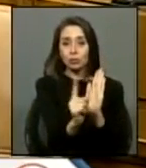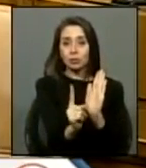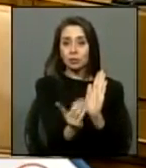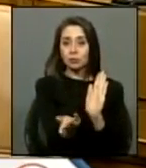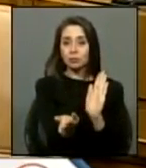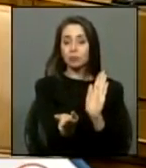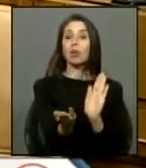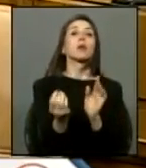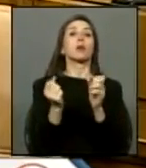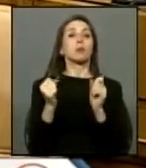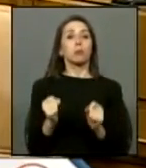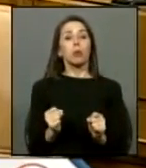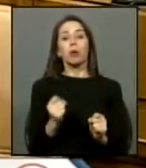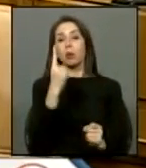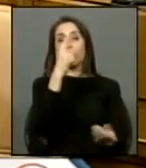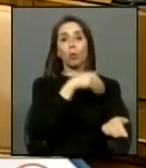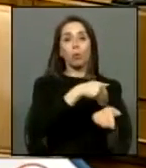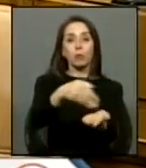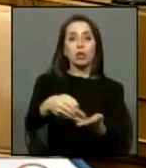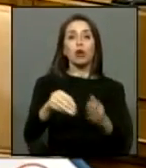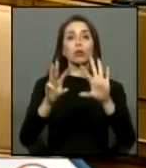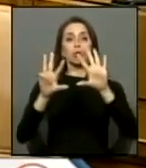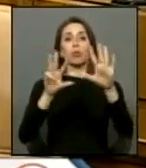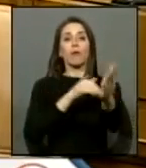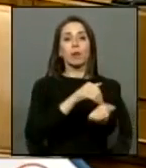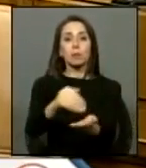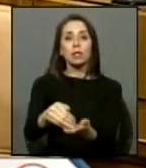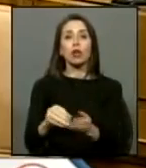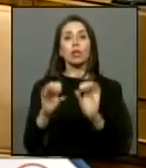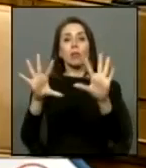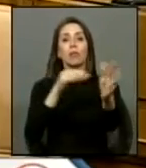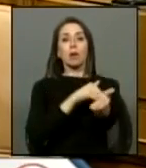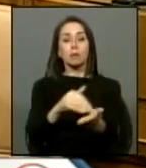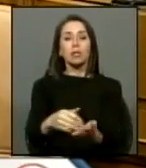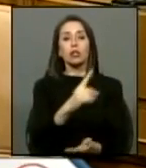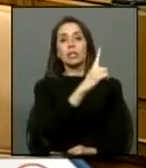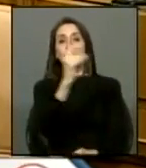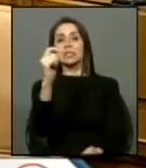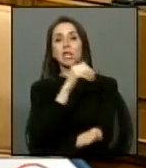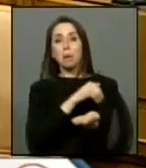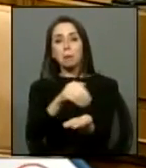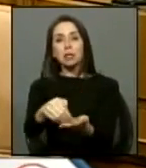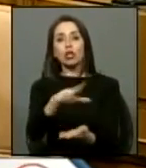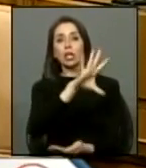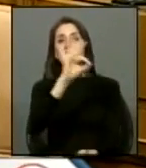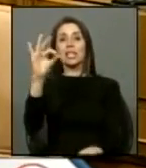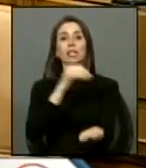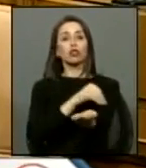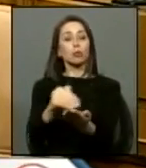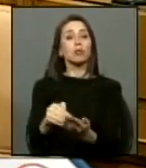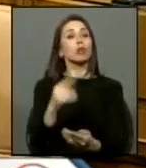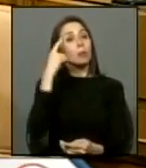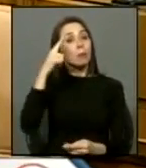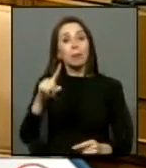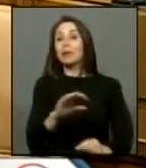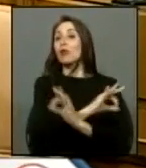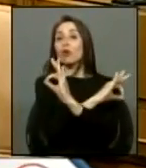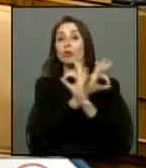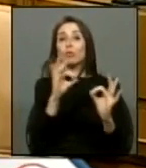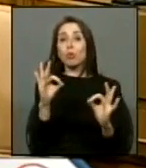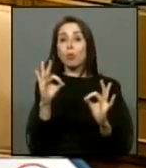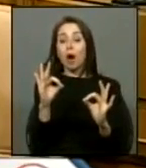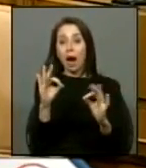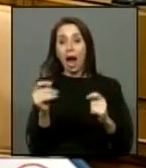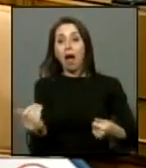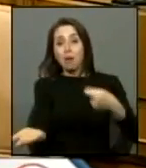pueden ser un millón nueve millones diez cien quinientos millones pero nunca se va a reparar el